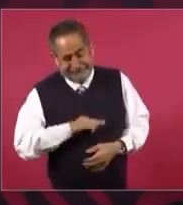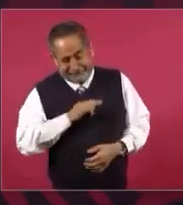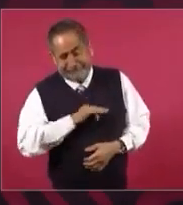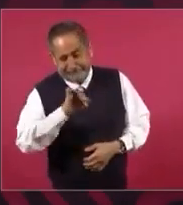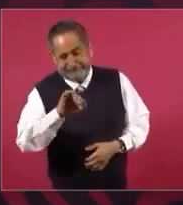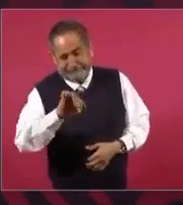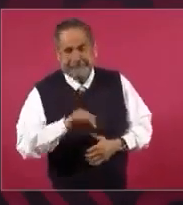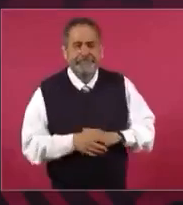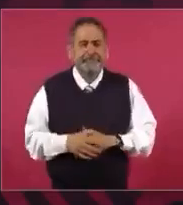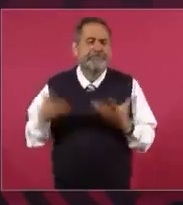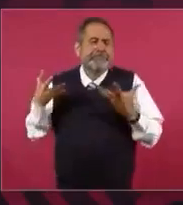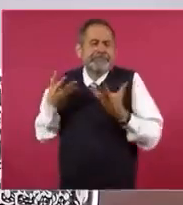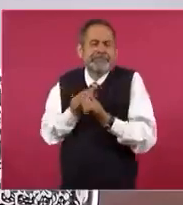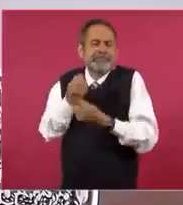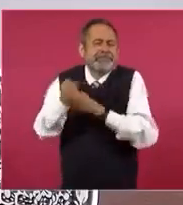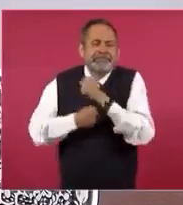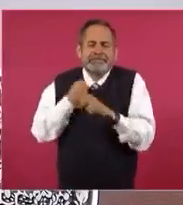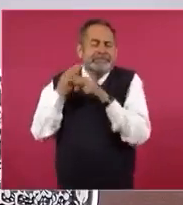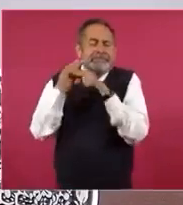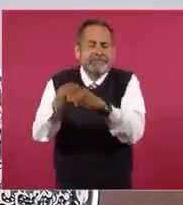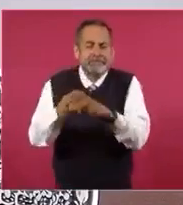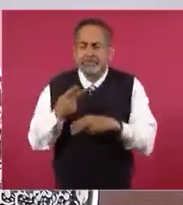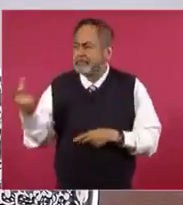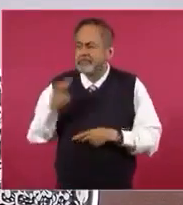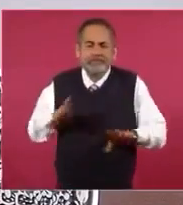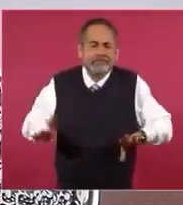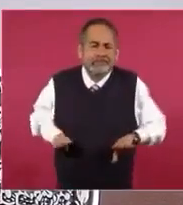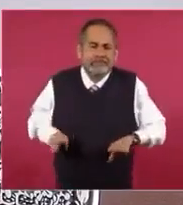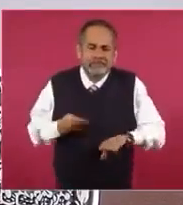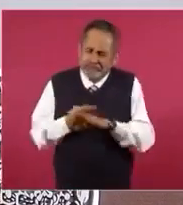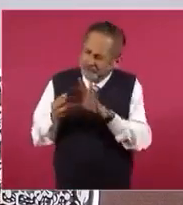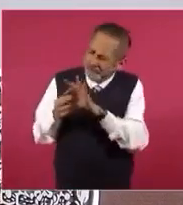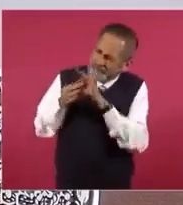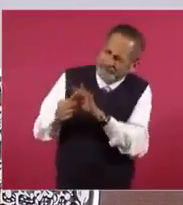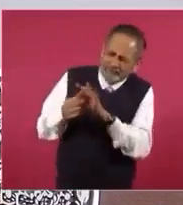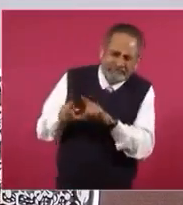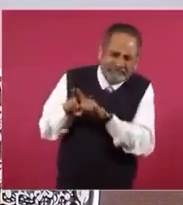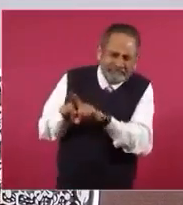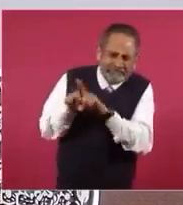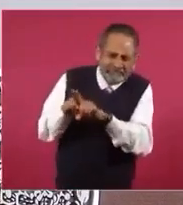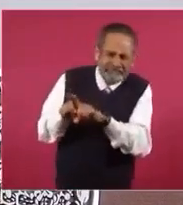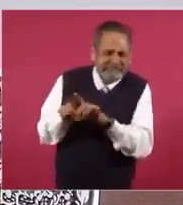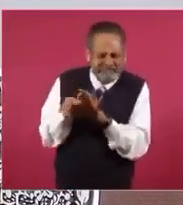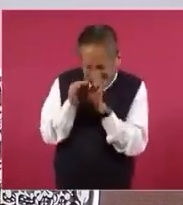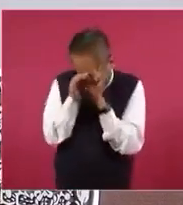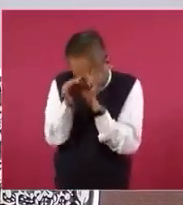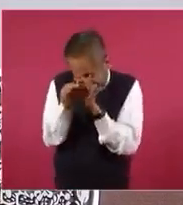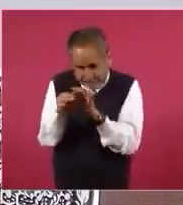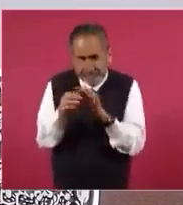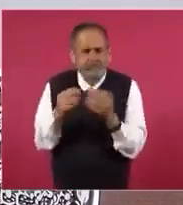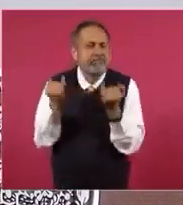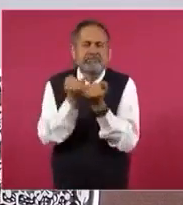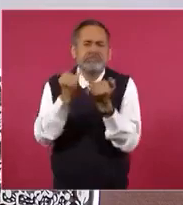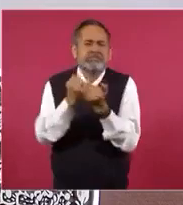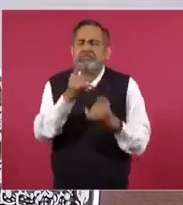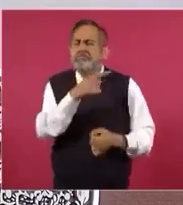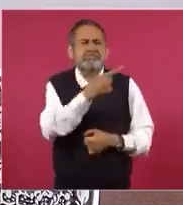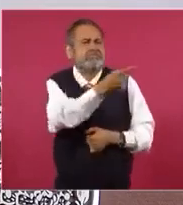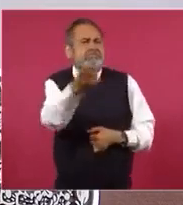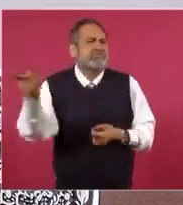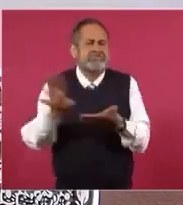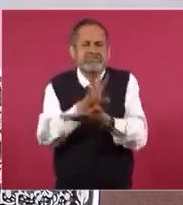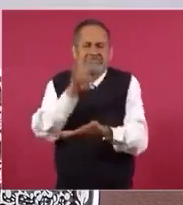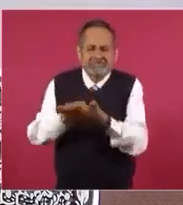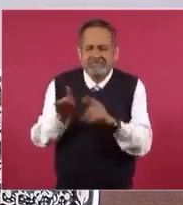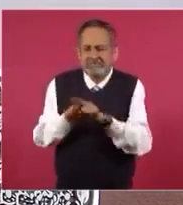Llevamos mucho tiempo juntos. Somos una pareja, creo, muy unida, que ha pasado de todo, como todos los matrimonios de este mundo,